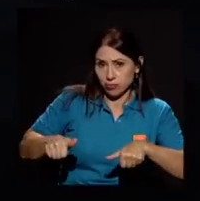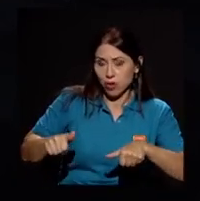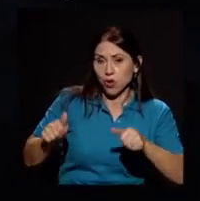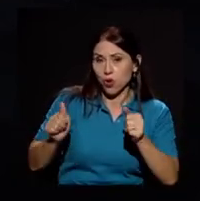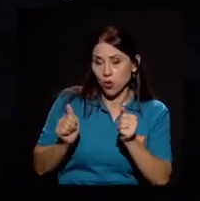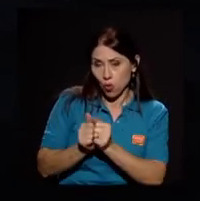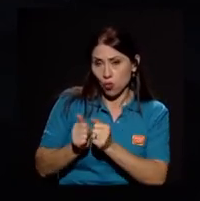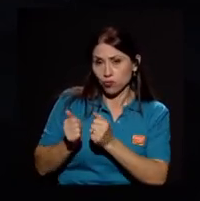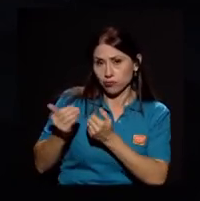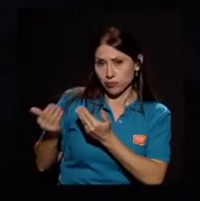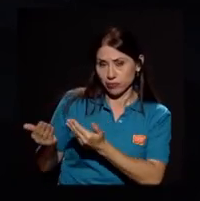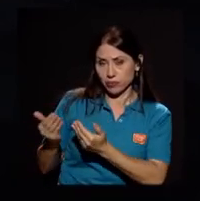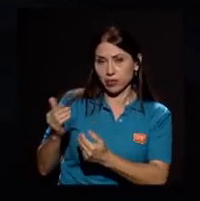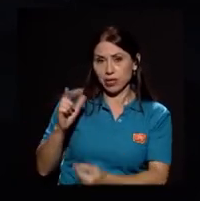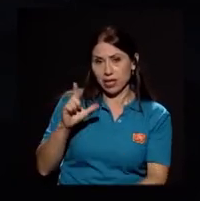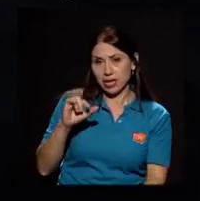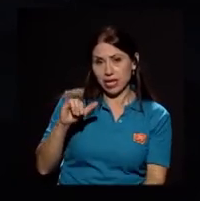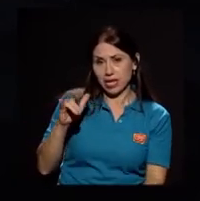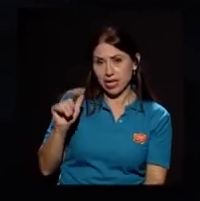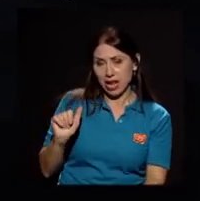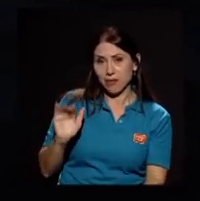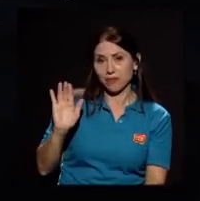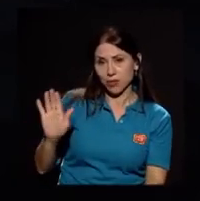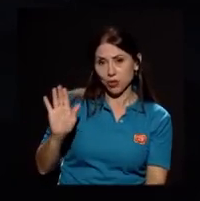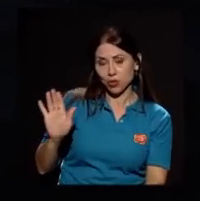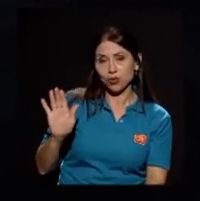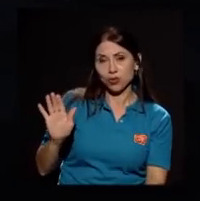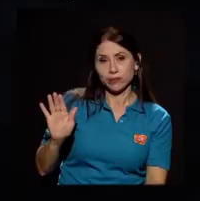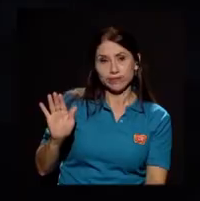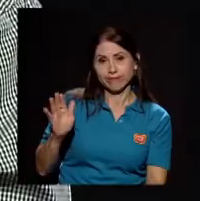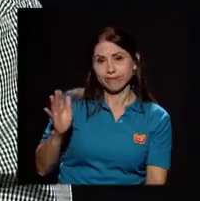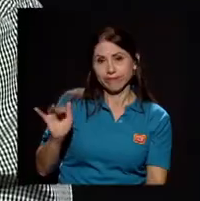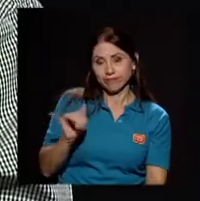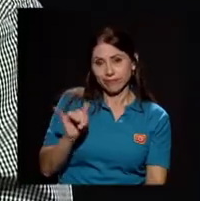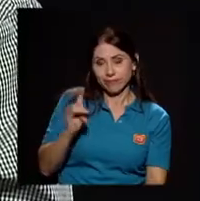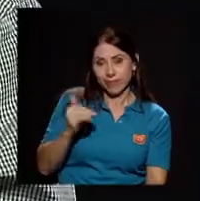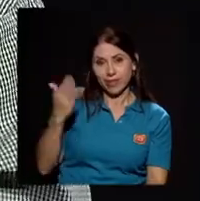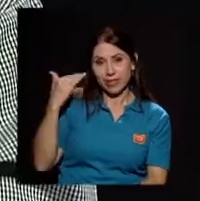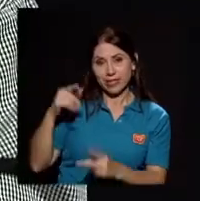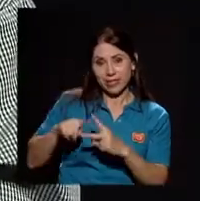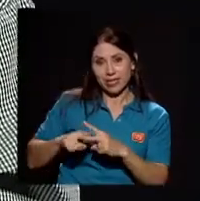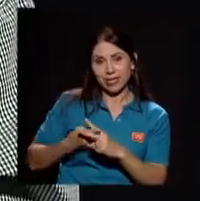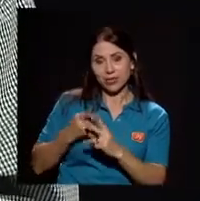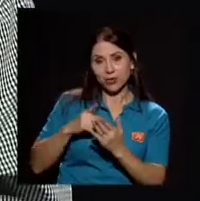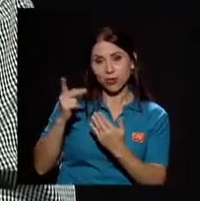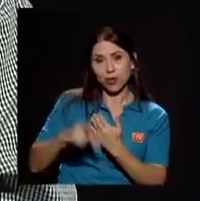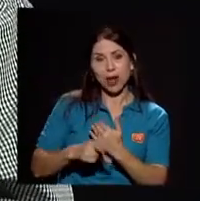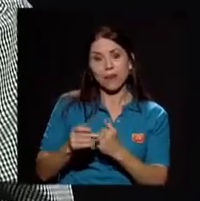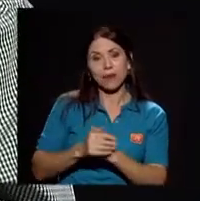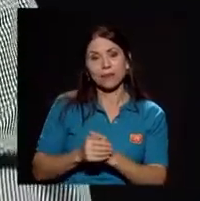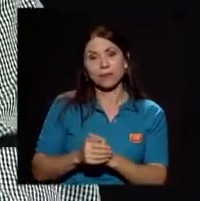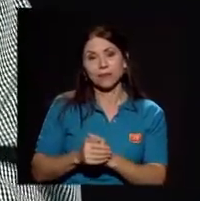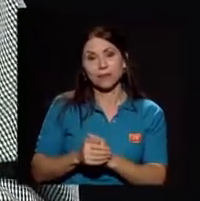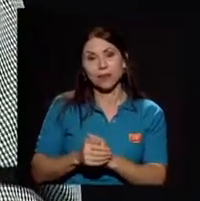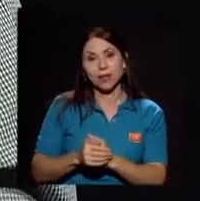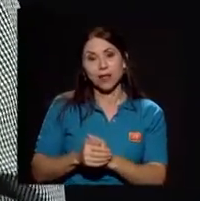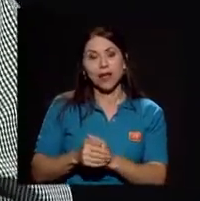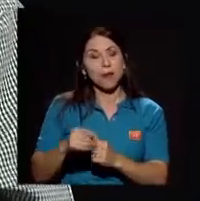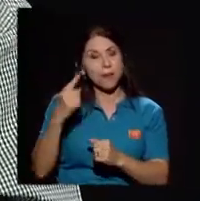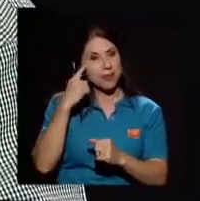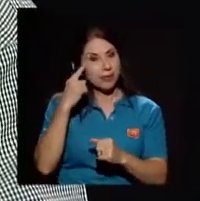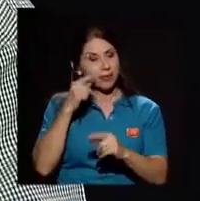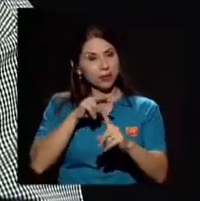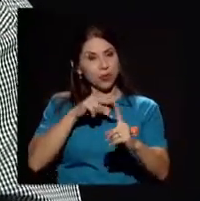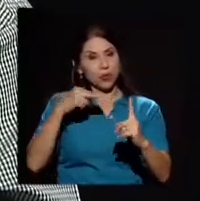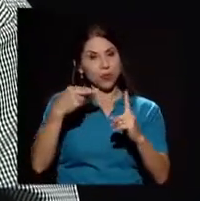pensar desde doña Ligia del suyo mismo desde el inicio del programa desde una óptica por supuesto multicultural de